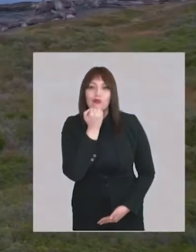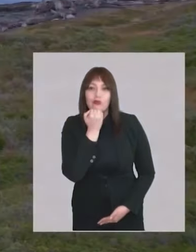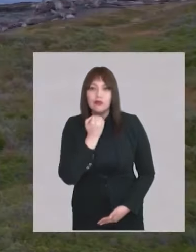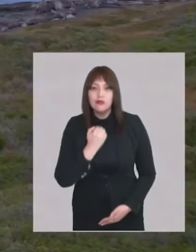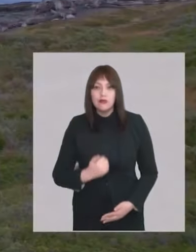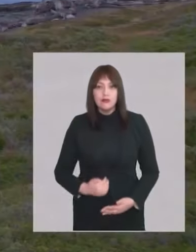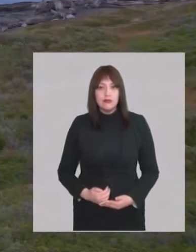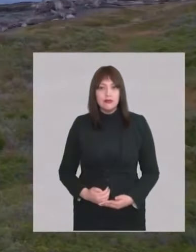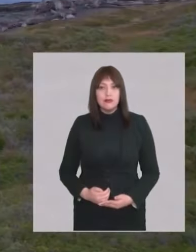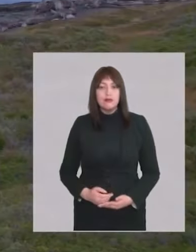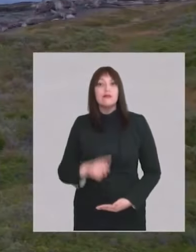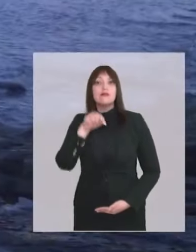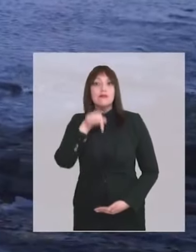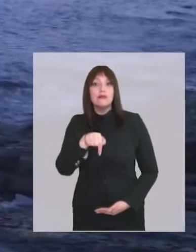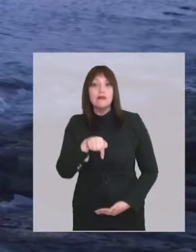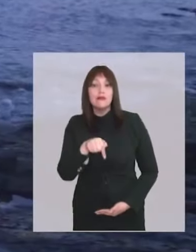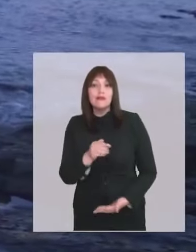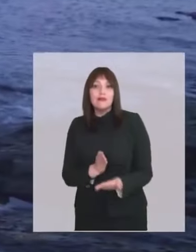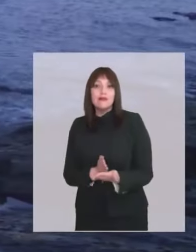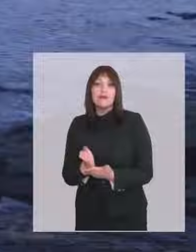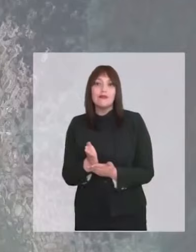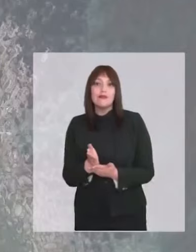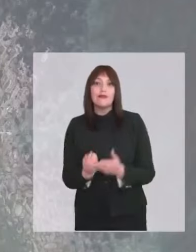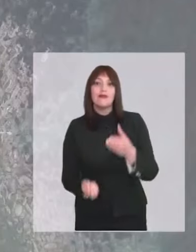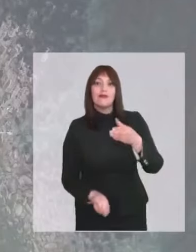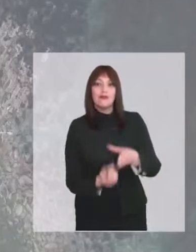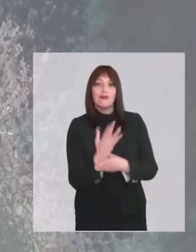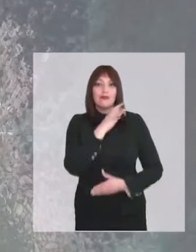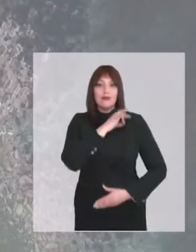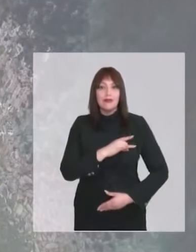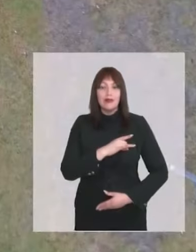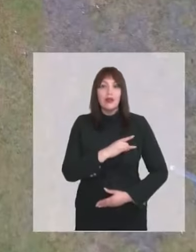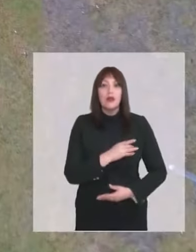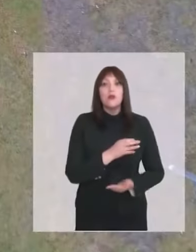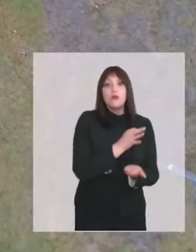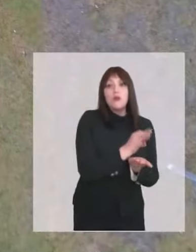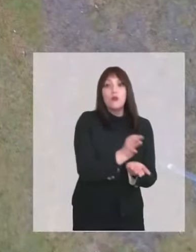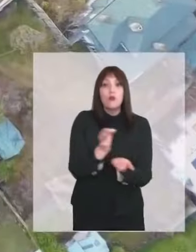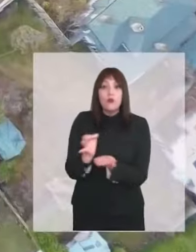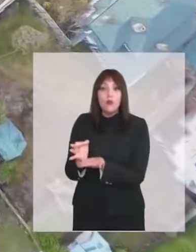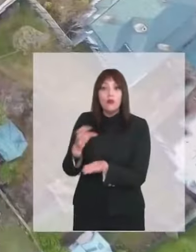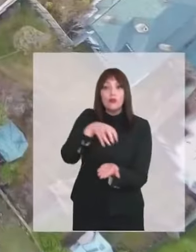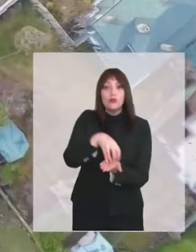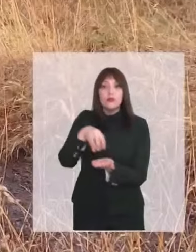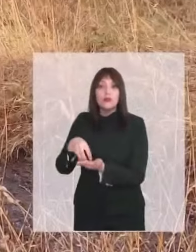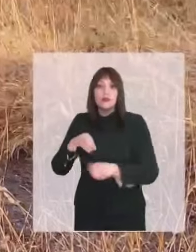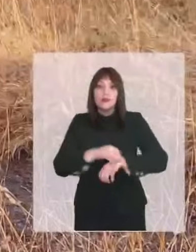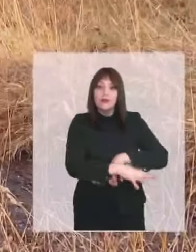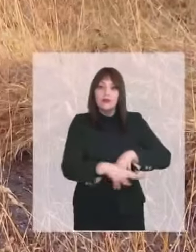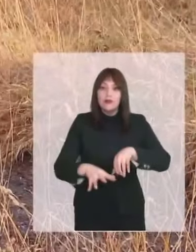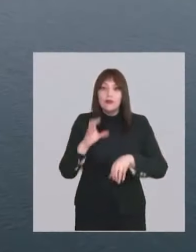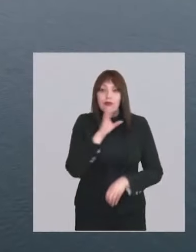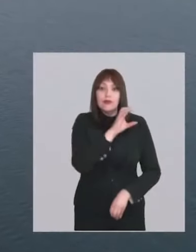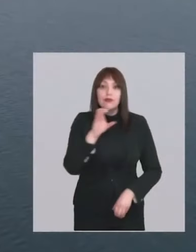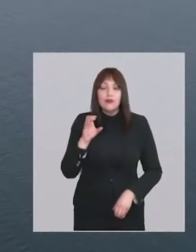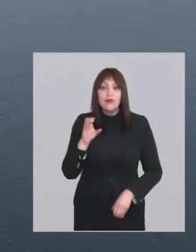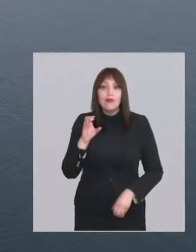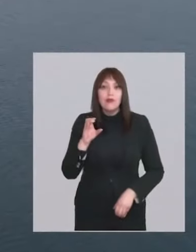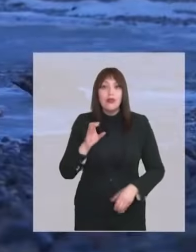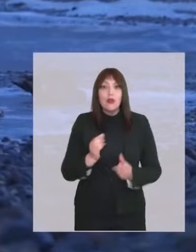equivocan. Aquí comienza un nuevo Chile. En cada pueblo, cada ciudad, cada isla, cada sector rural.